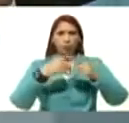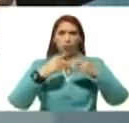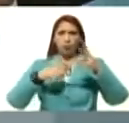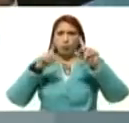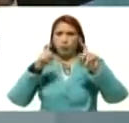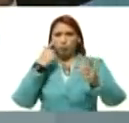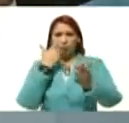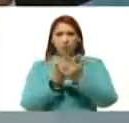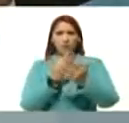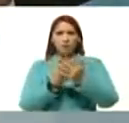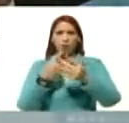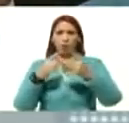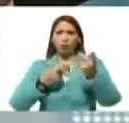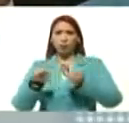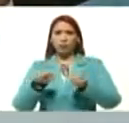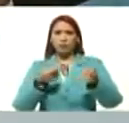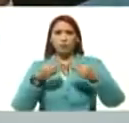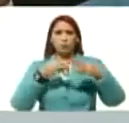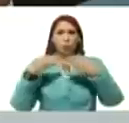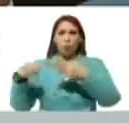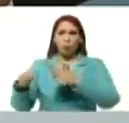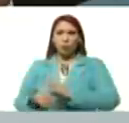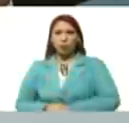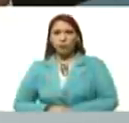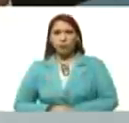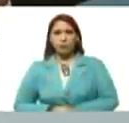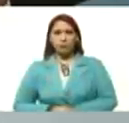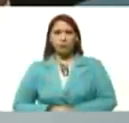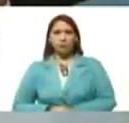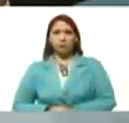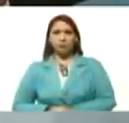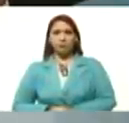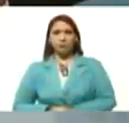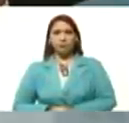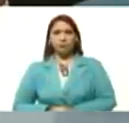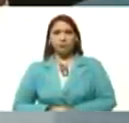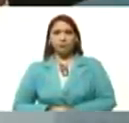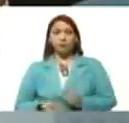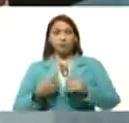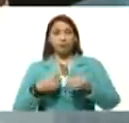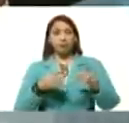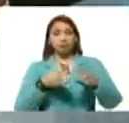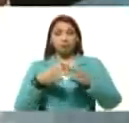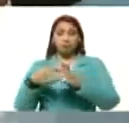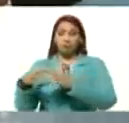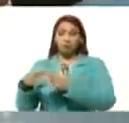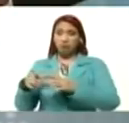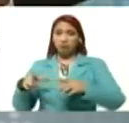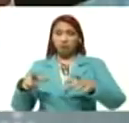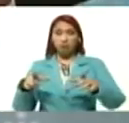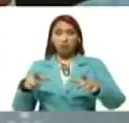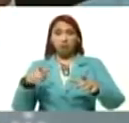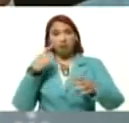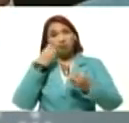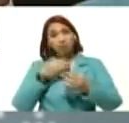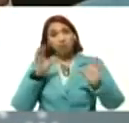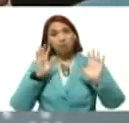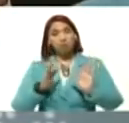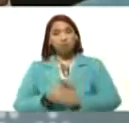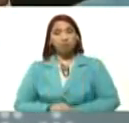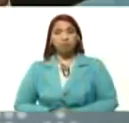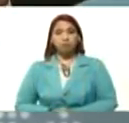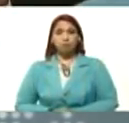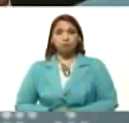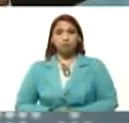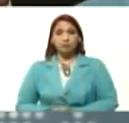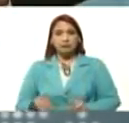de otros servicios públicos, de otros, sectores, bueno, que